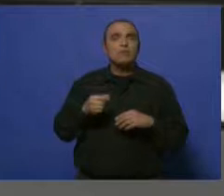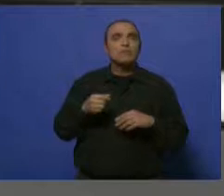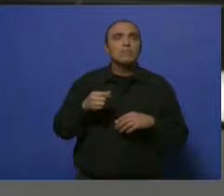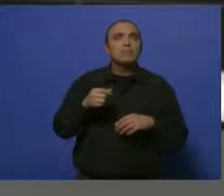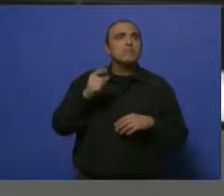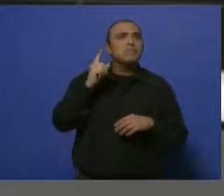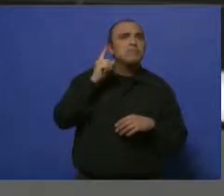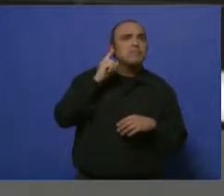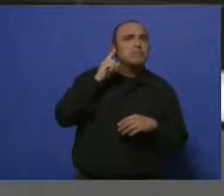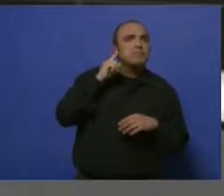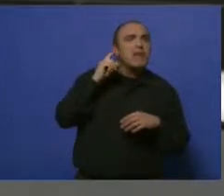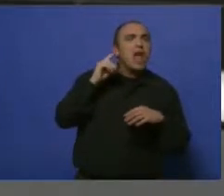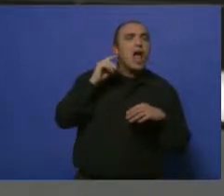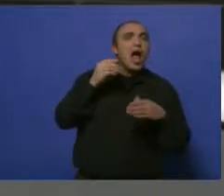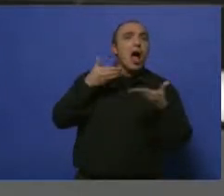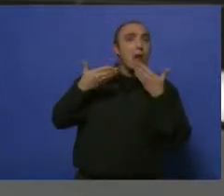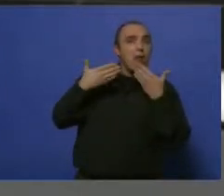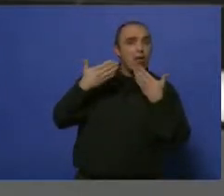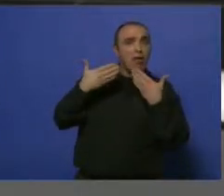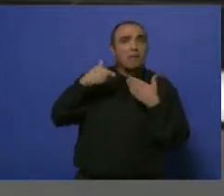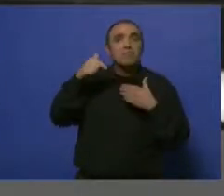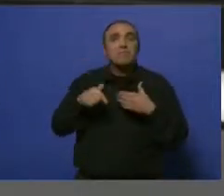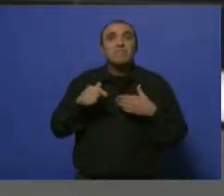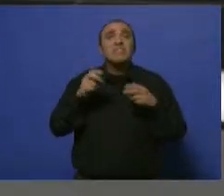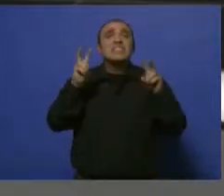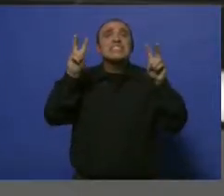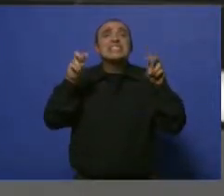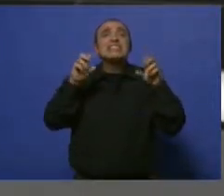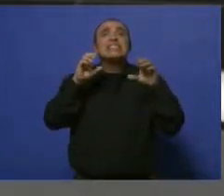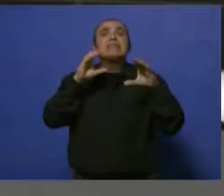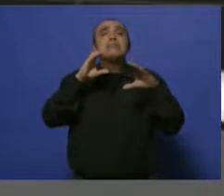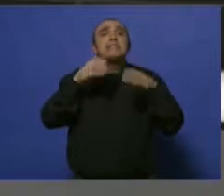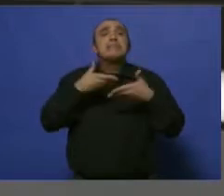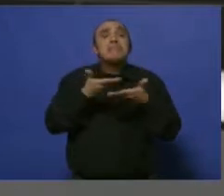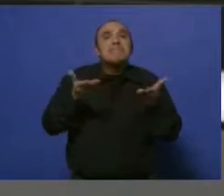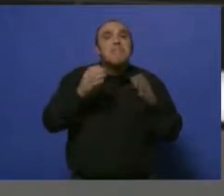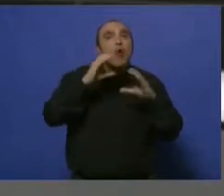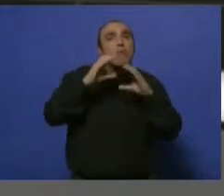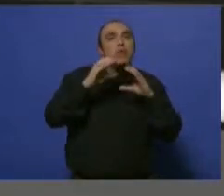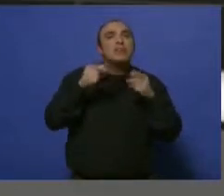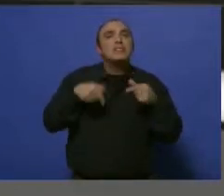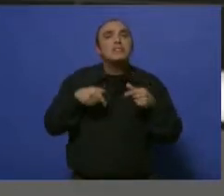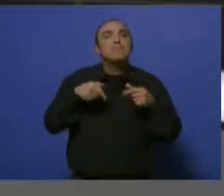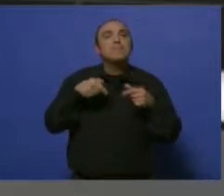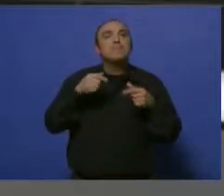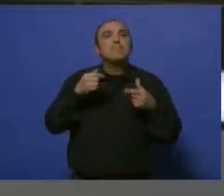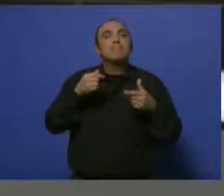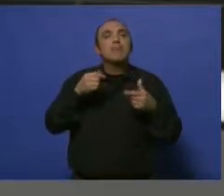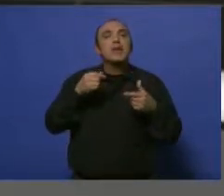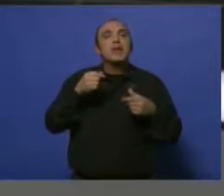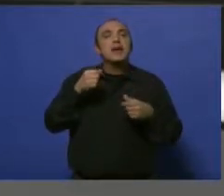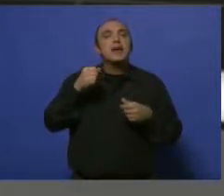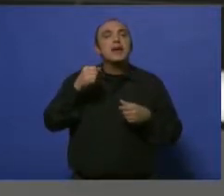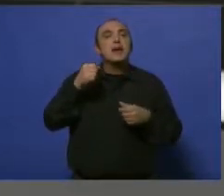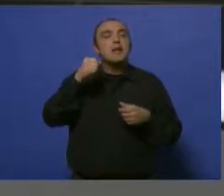Hay temas en donde desde los medios de comunicación tenemos que tener no solamente la objetividad, sino el debido